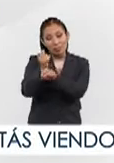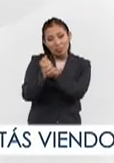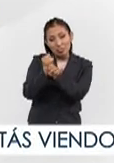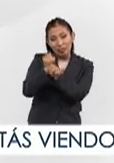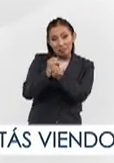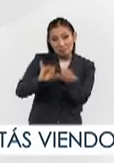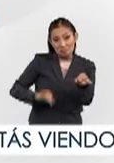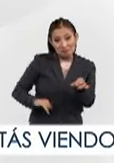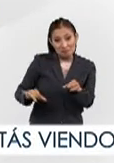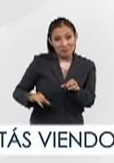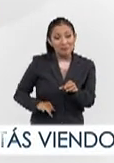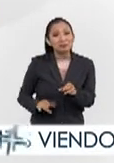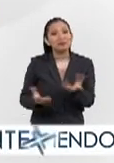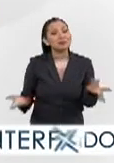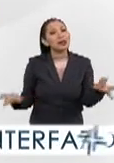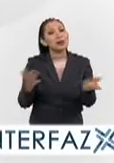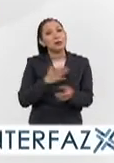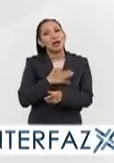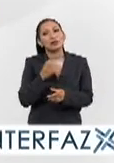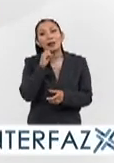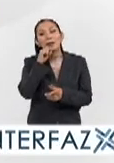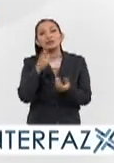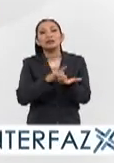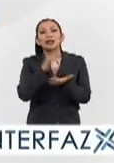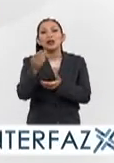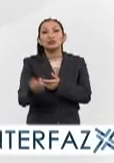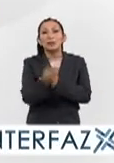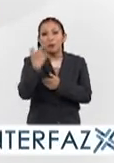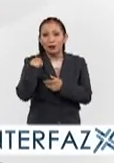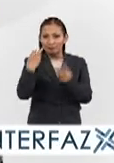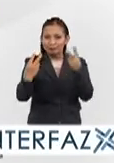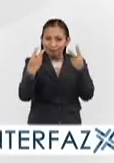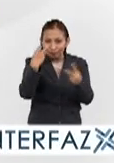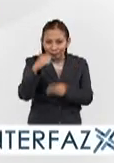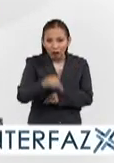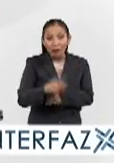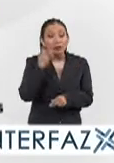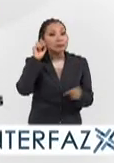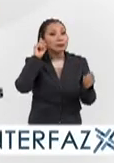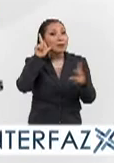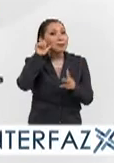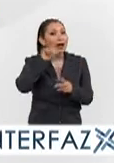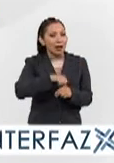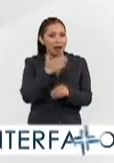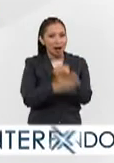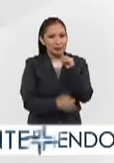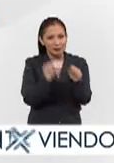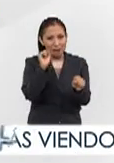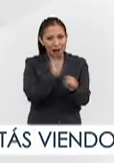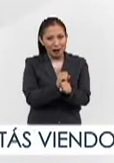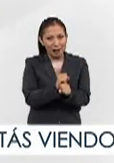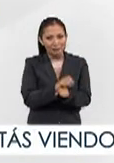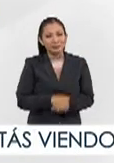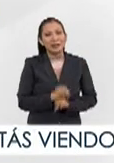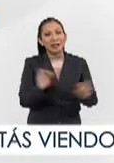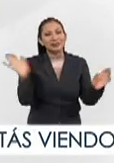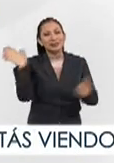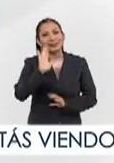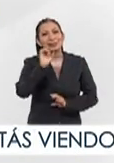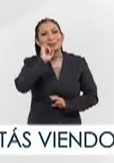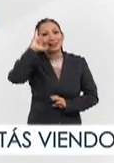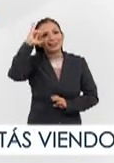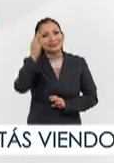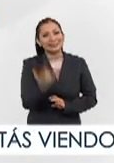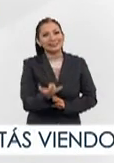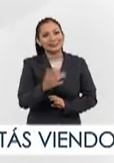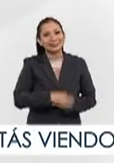reportaje interesante y bueno pues también muchas gracias a ustedes por acompañarnos nos vemos mañana cerramos semana así es nos despedimos también